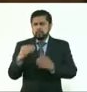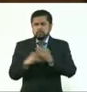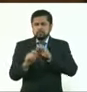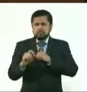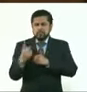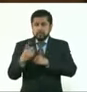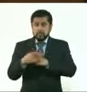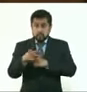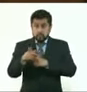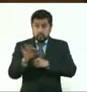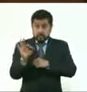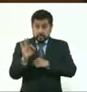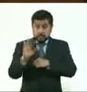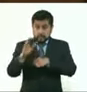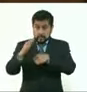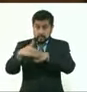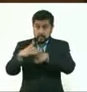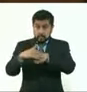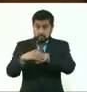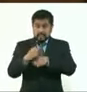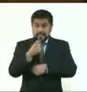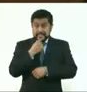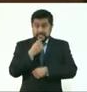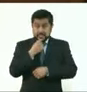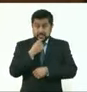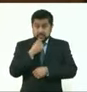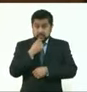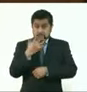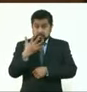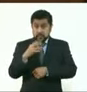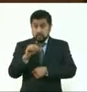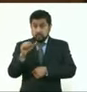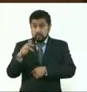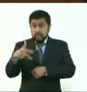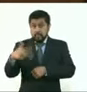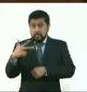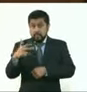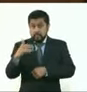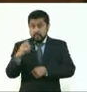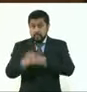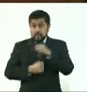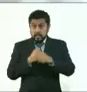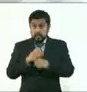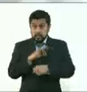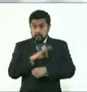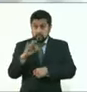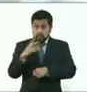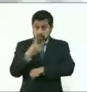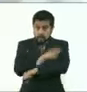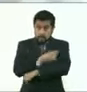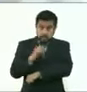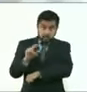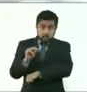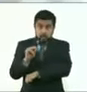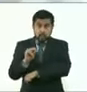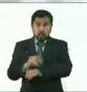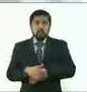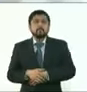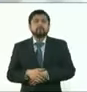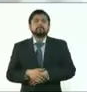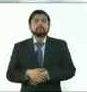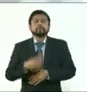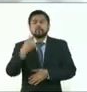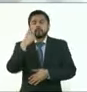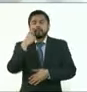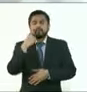13 años, que son los que faltan. ¿Qué me dirías sobre este tema? Son definiciones, lo hemos dicho muchas veces, no depende de